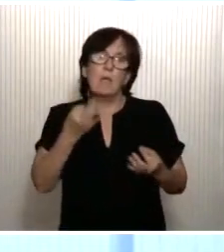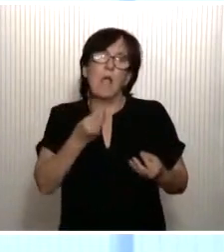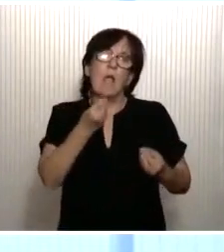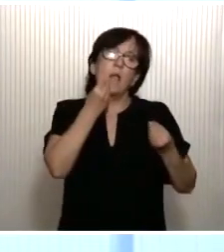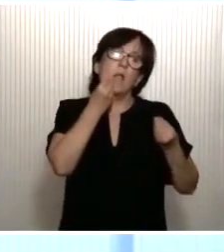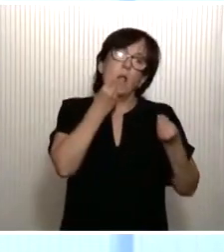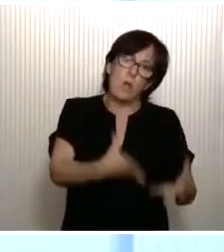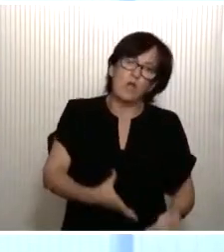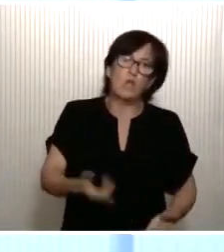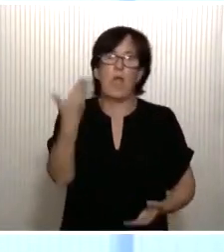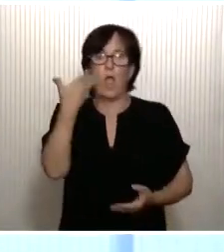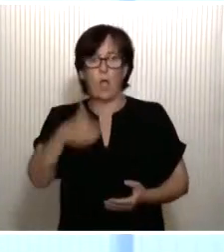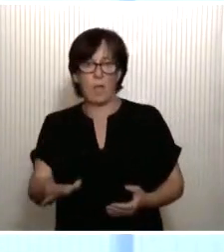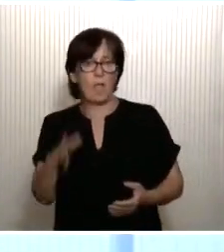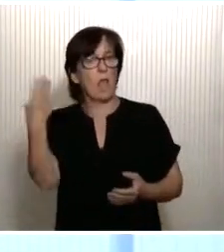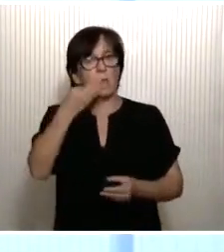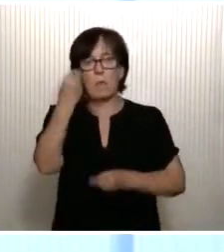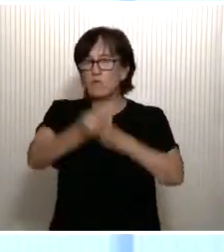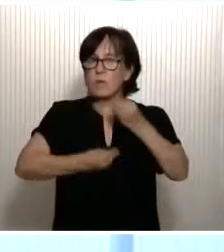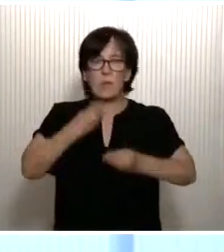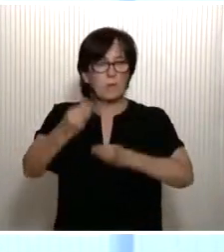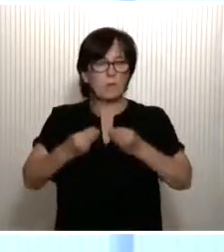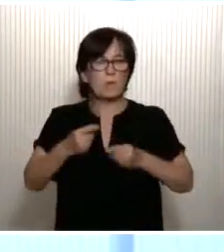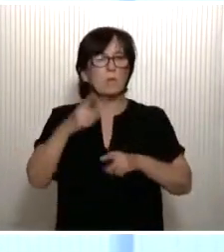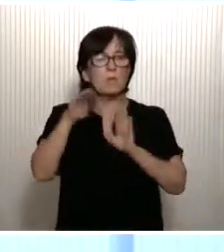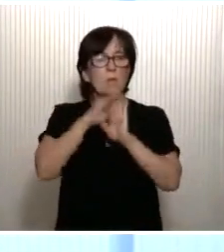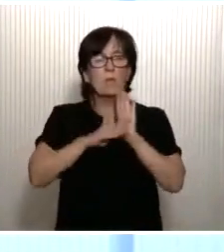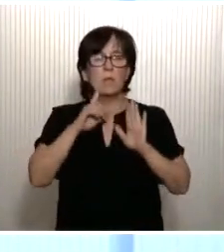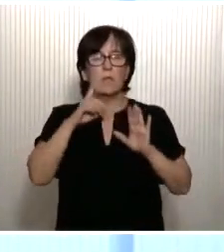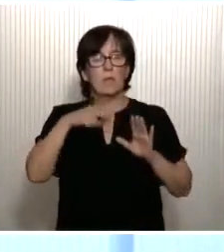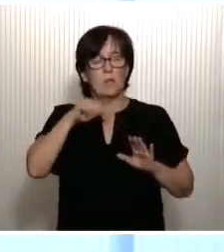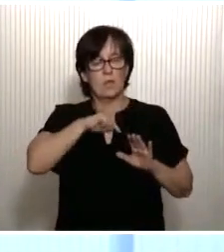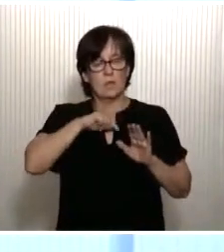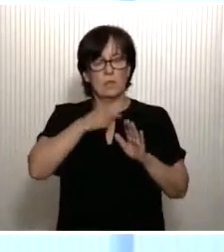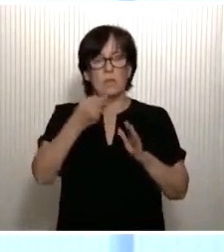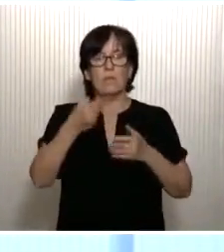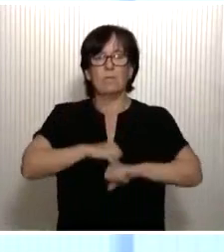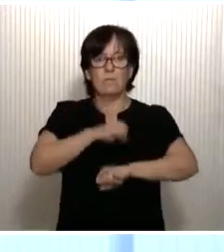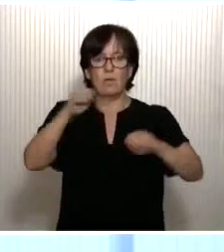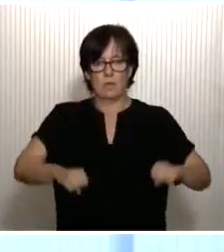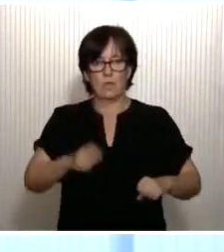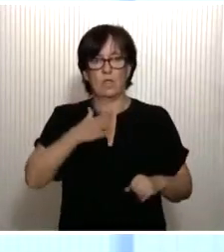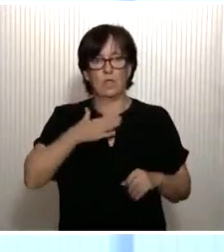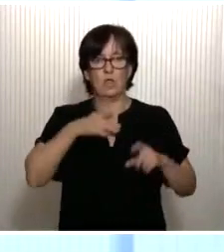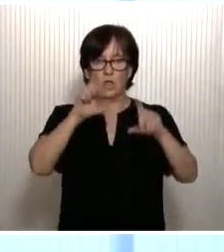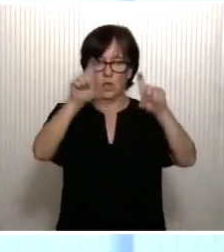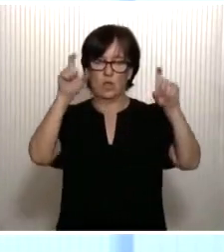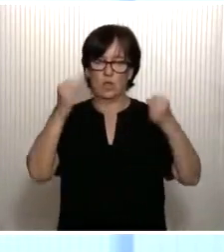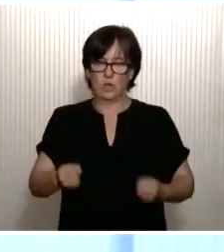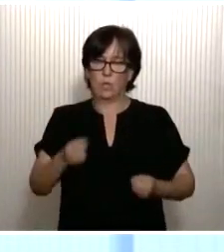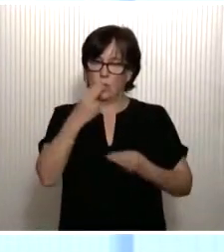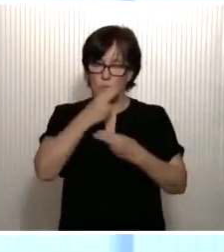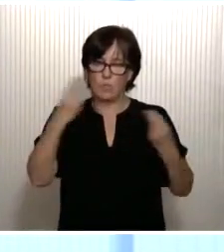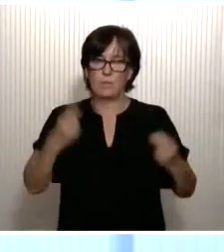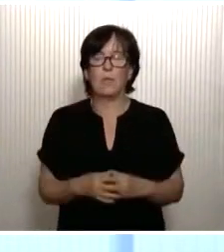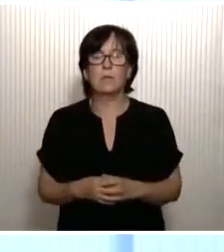maduras. Es cuando tenemos que ejercer esa convicción de fortalecer nuestras instituciones públicas.